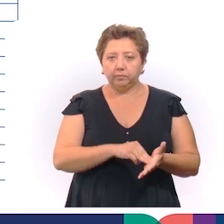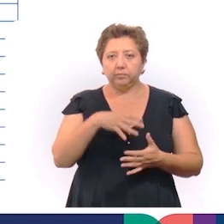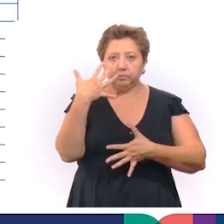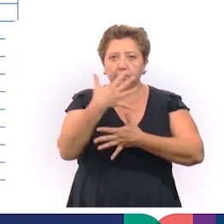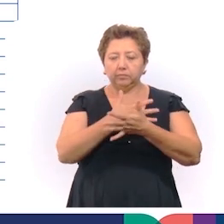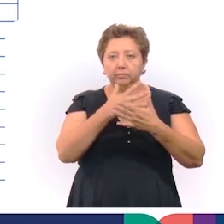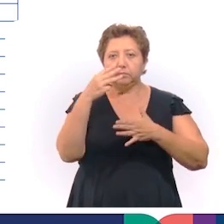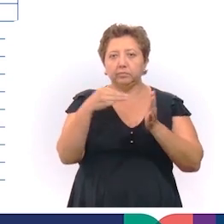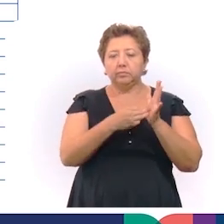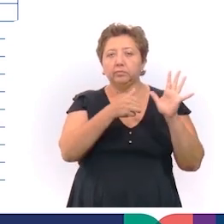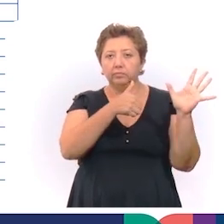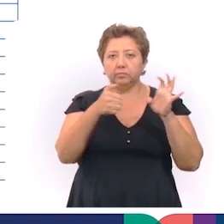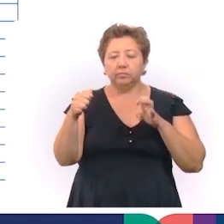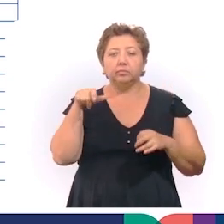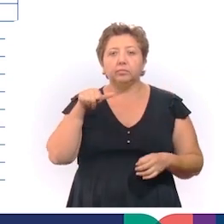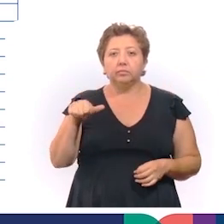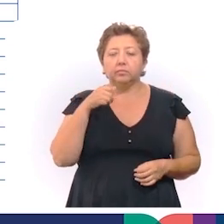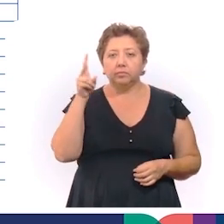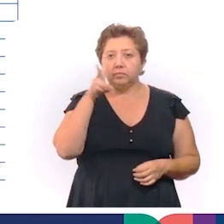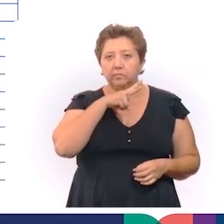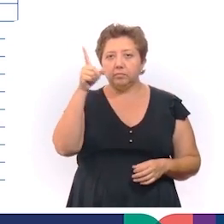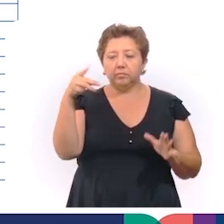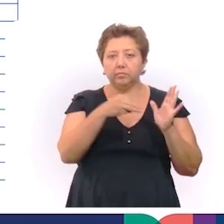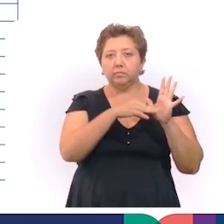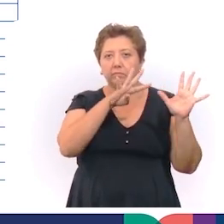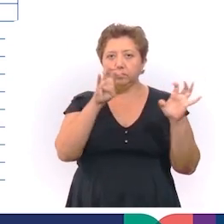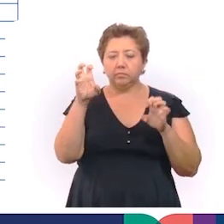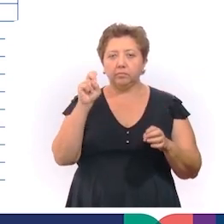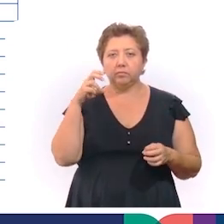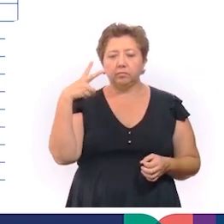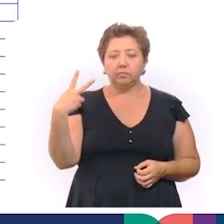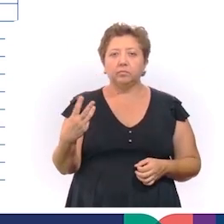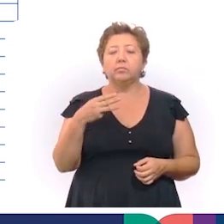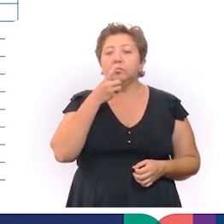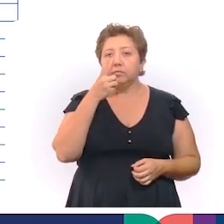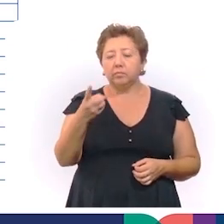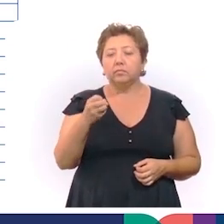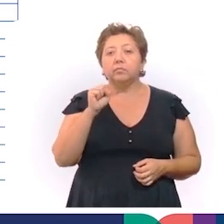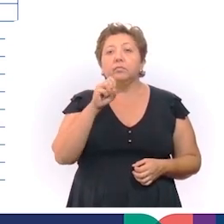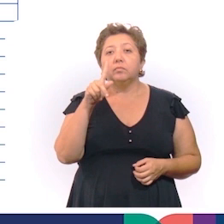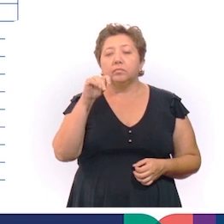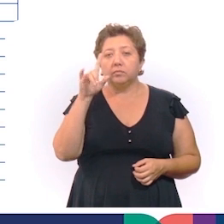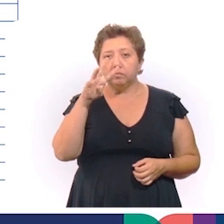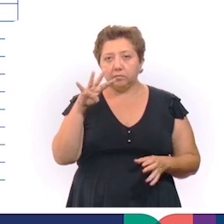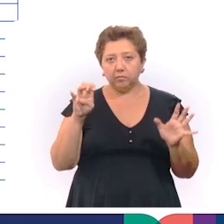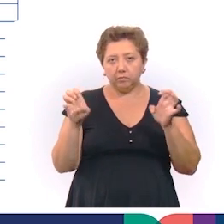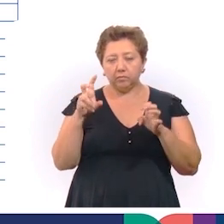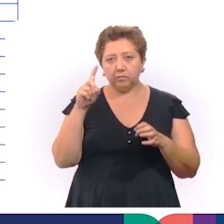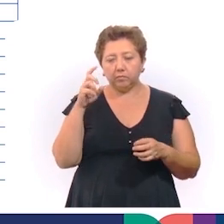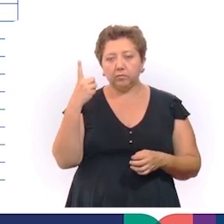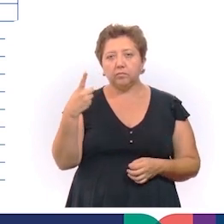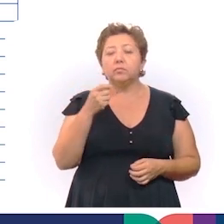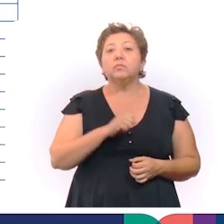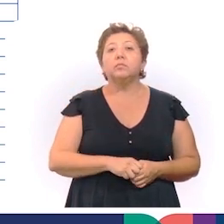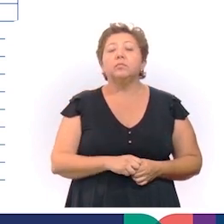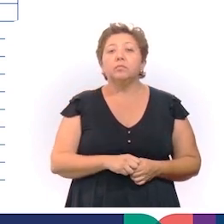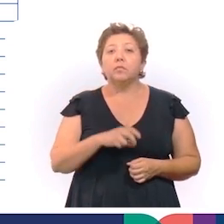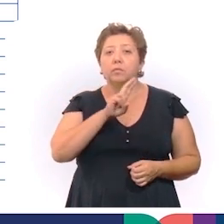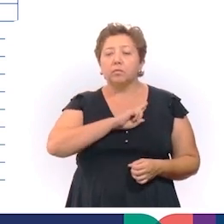con 15,616, Valladolid, 1,935, Ticimin, 931, Ticul, 785,